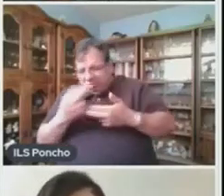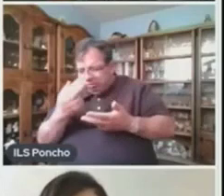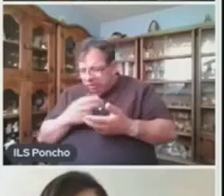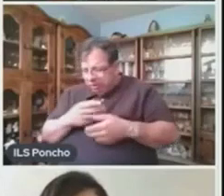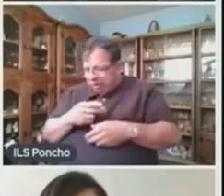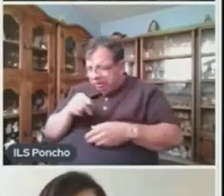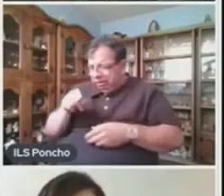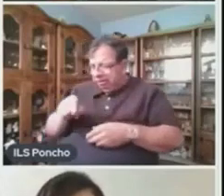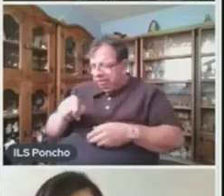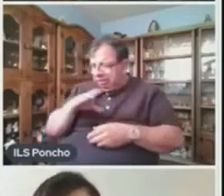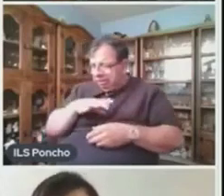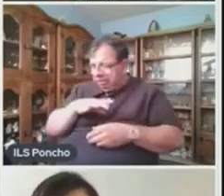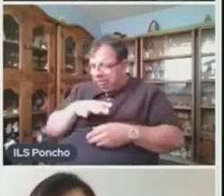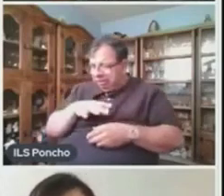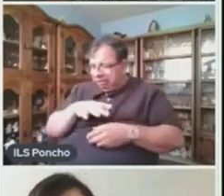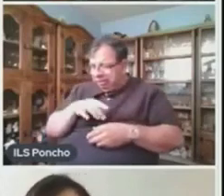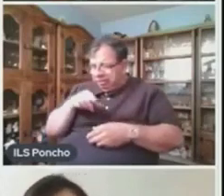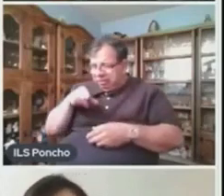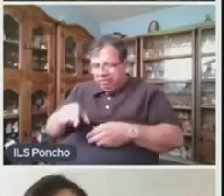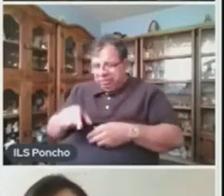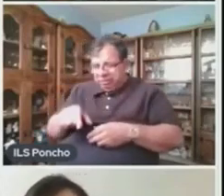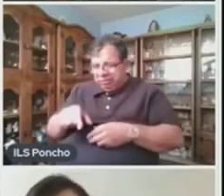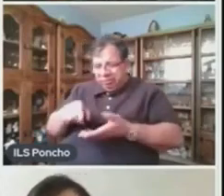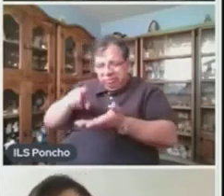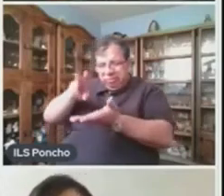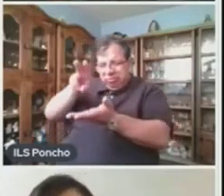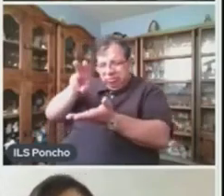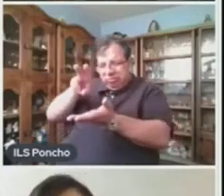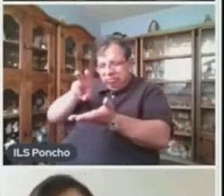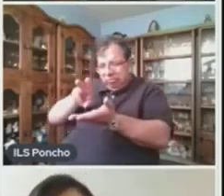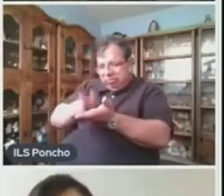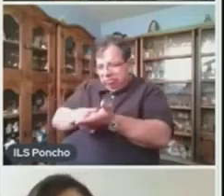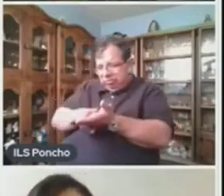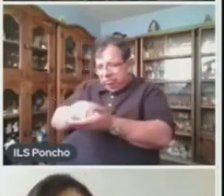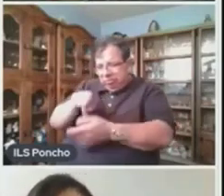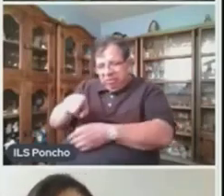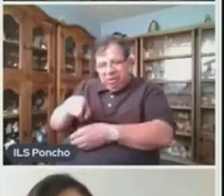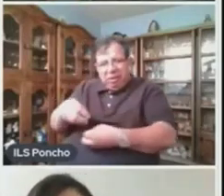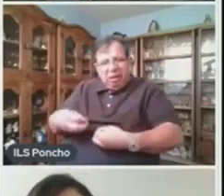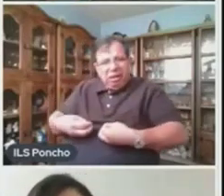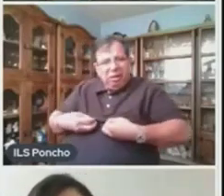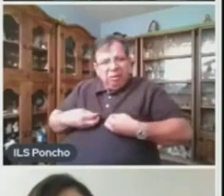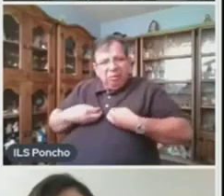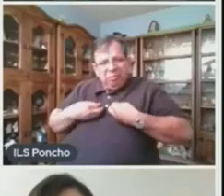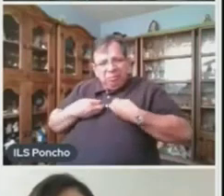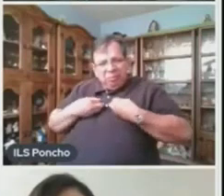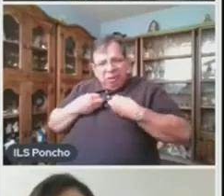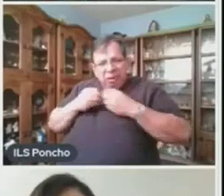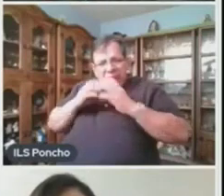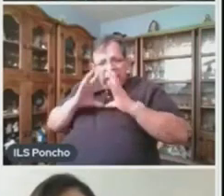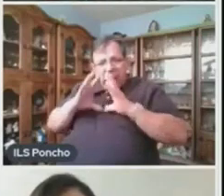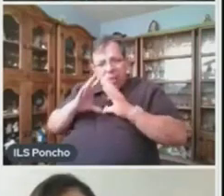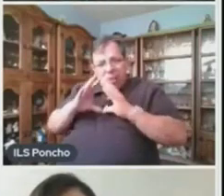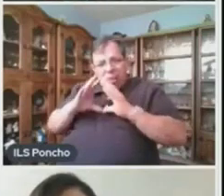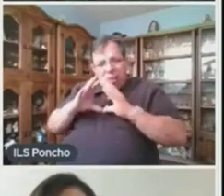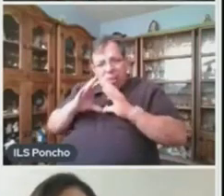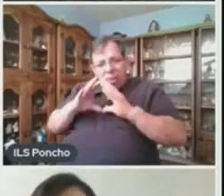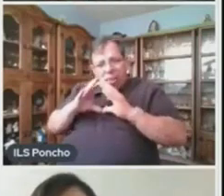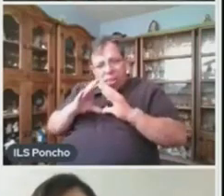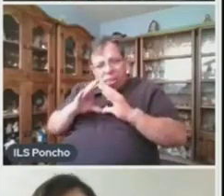Allí Delante De Ellos Una Vida Que Se Extinguía